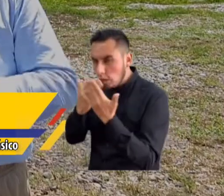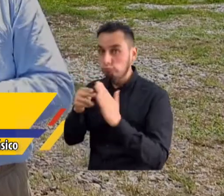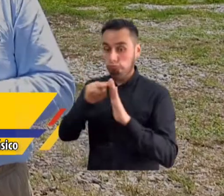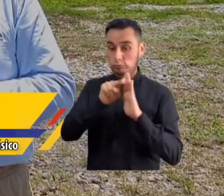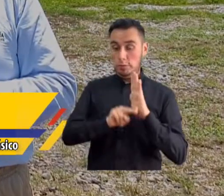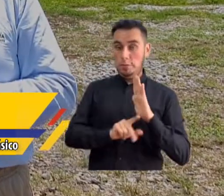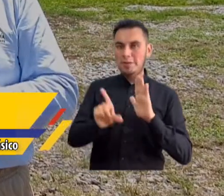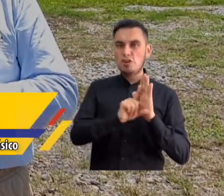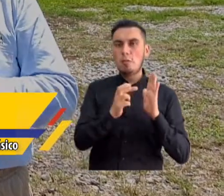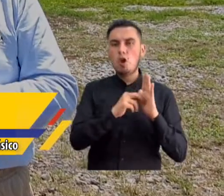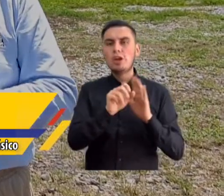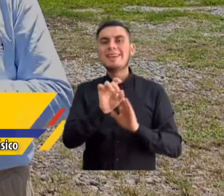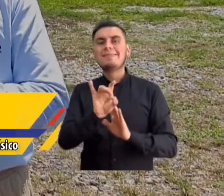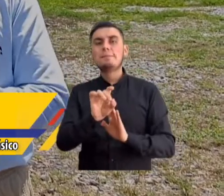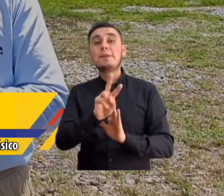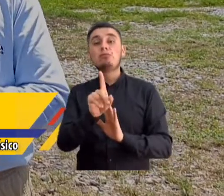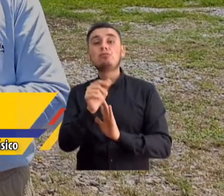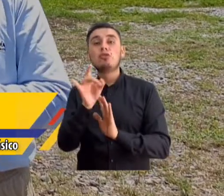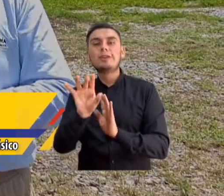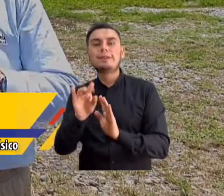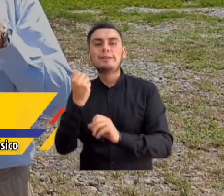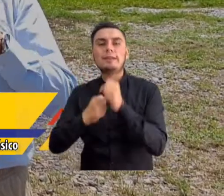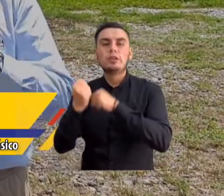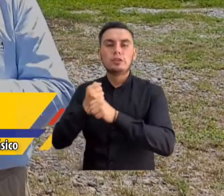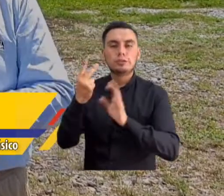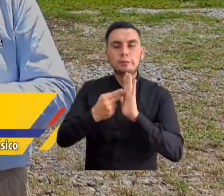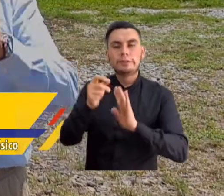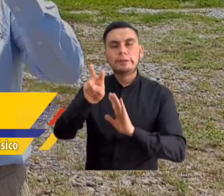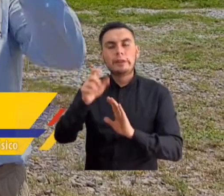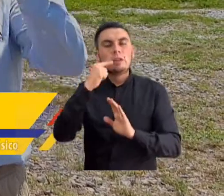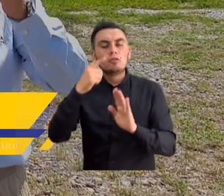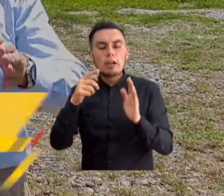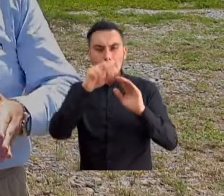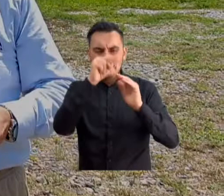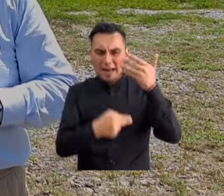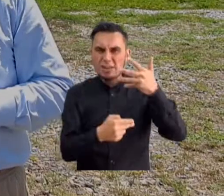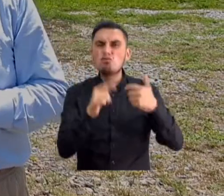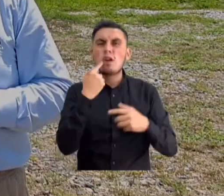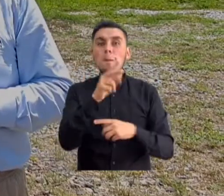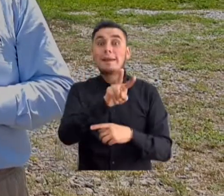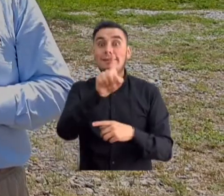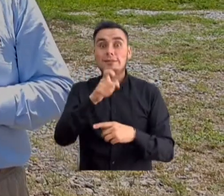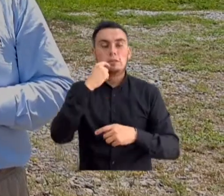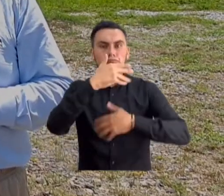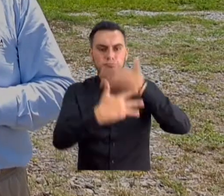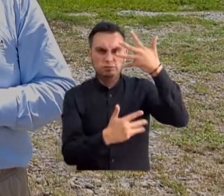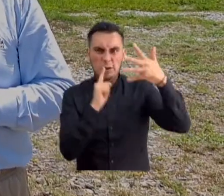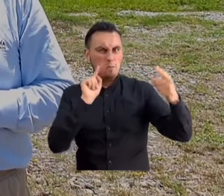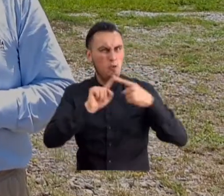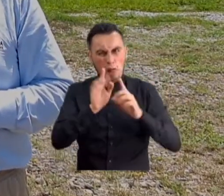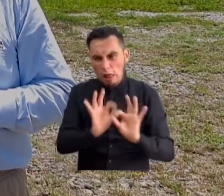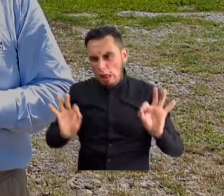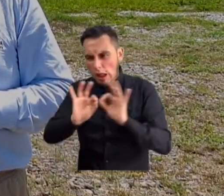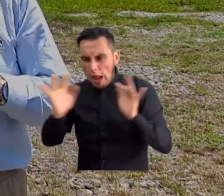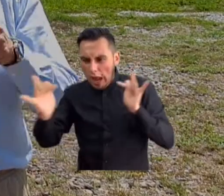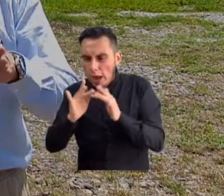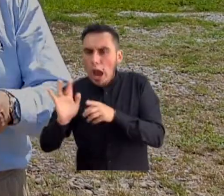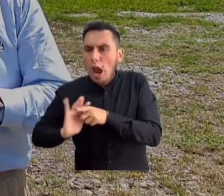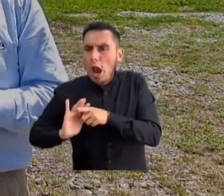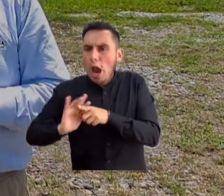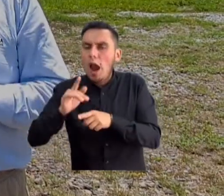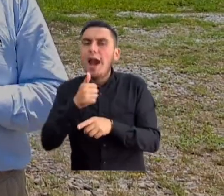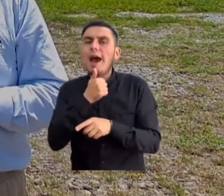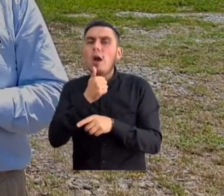están normativizadas en la resolución 2115 del 2007, que nos indican 26 indicadores de optimización del agua potable.